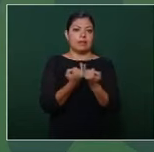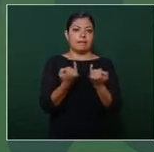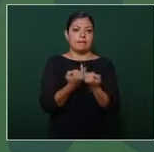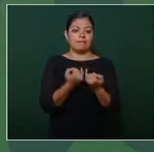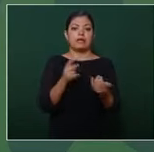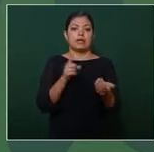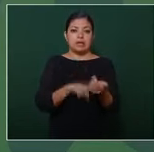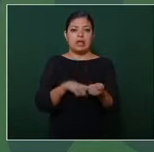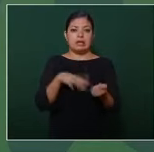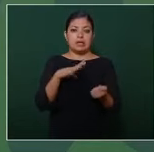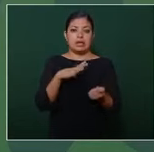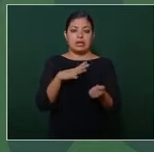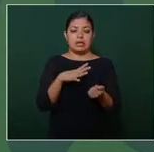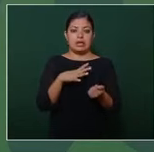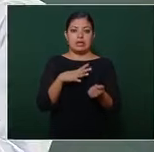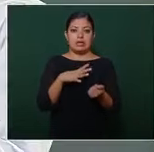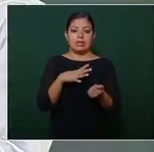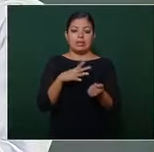problema